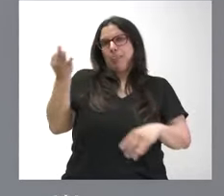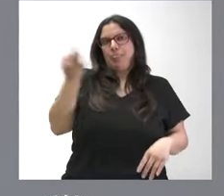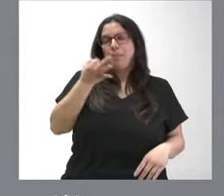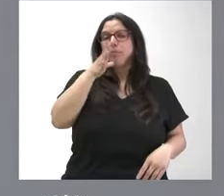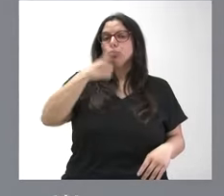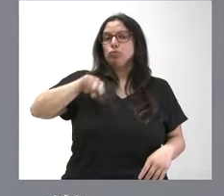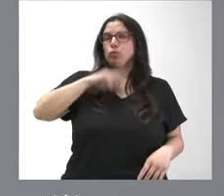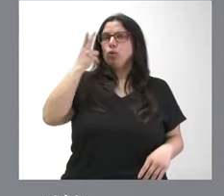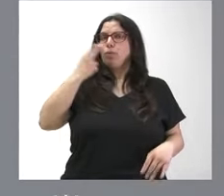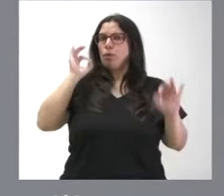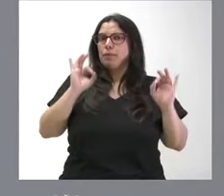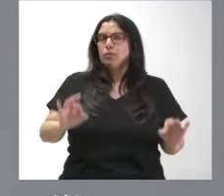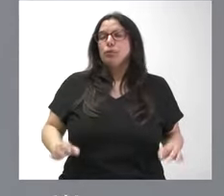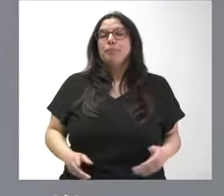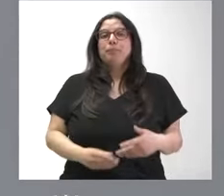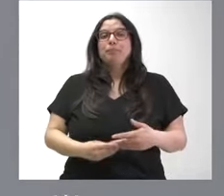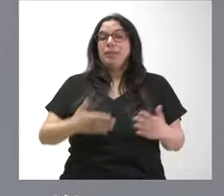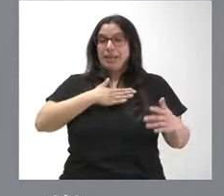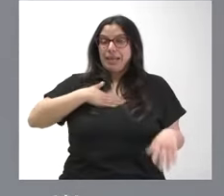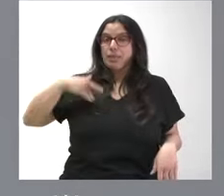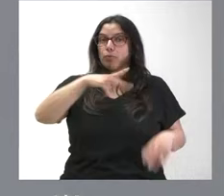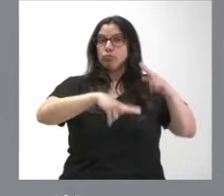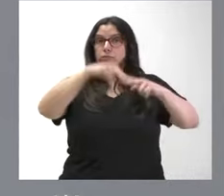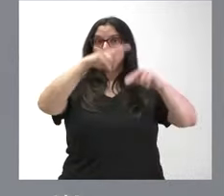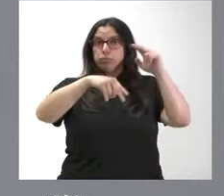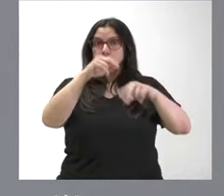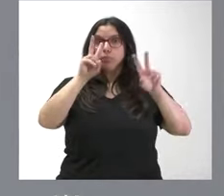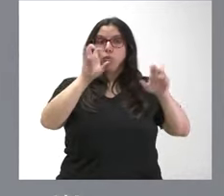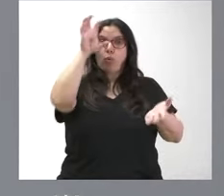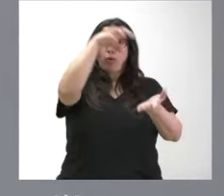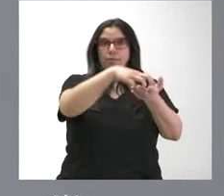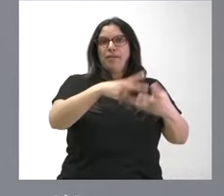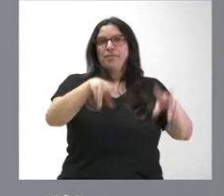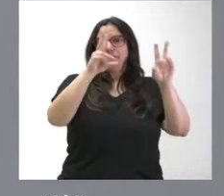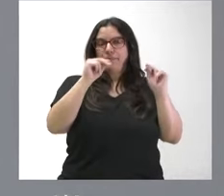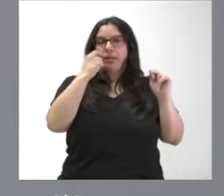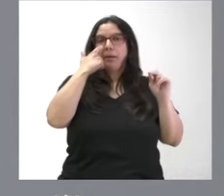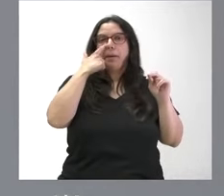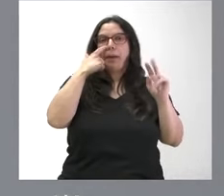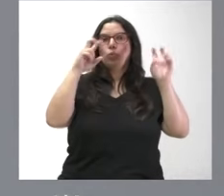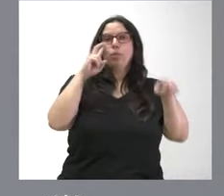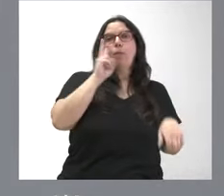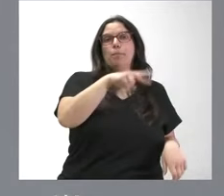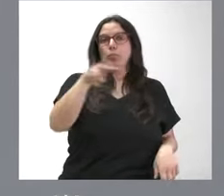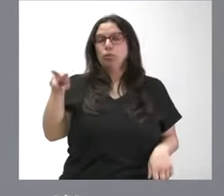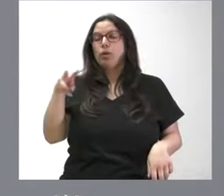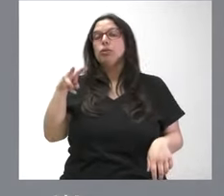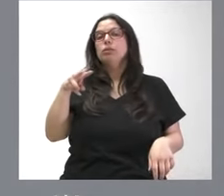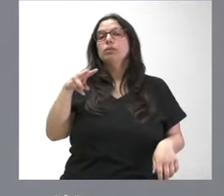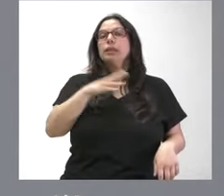compromiso que tenemos, concluir esta nueva instalación, la construcción de este nuevo museo y hacerlo